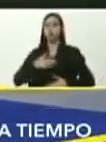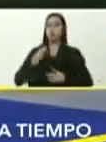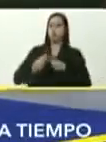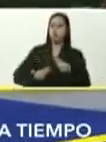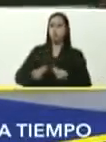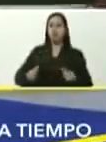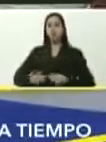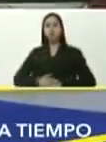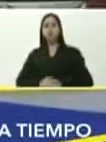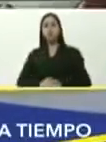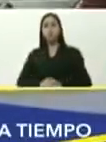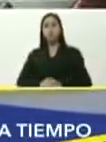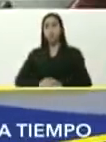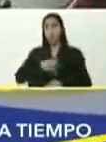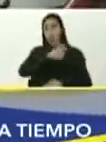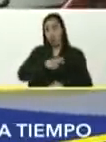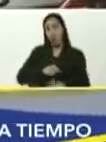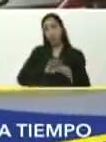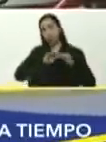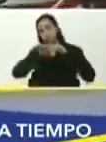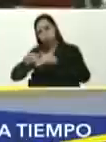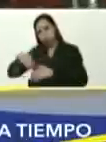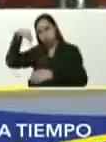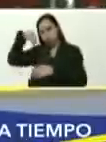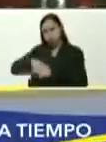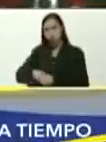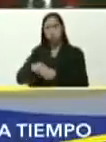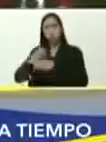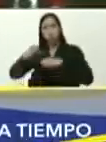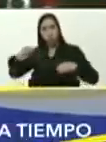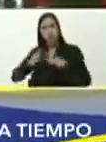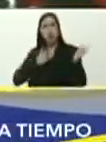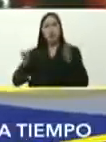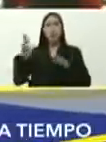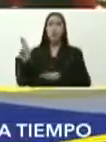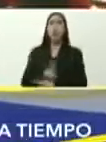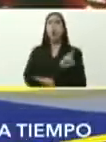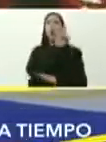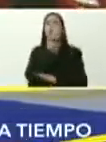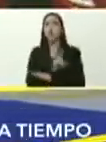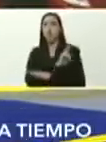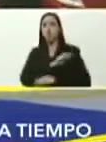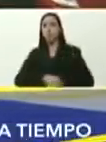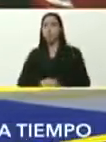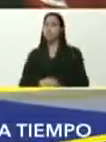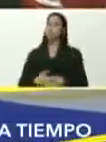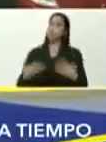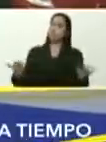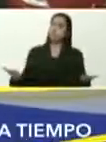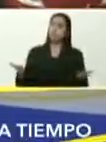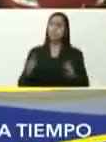los usuarios, y las usuarias, del servicio público, eso es así,